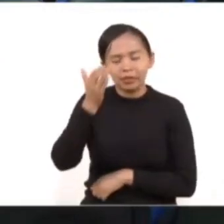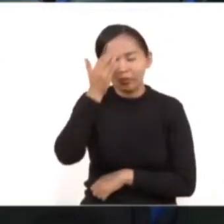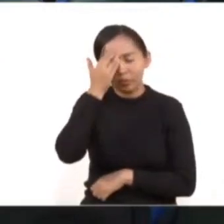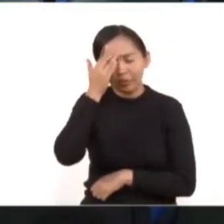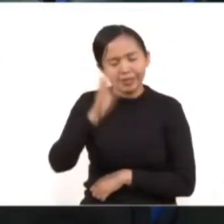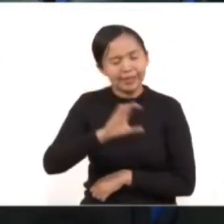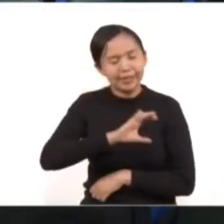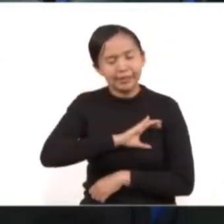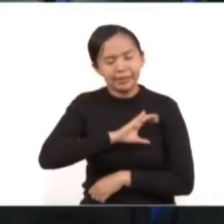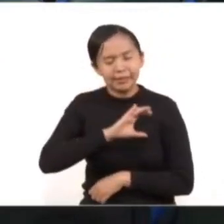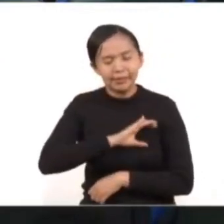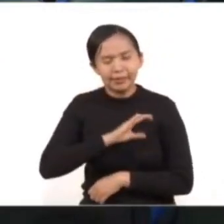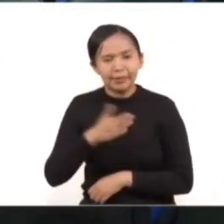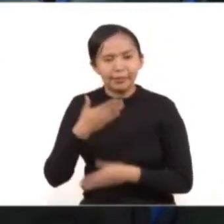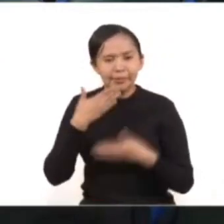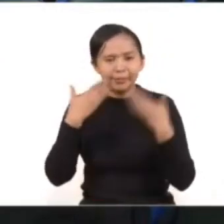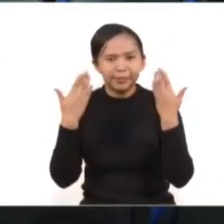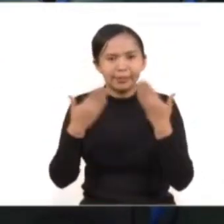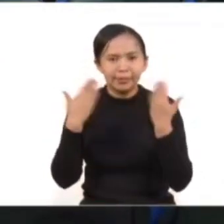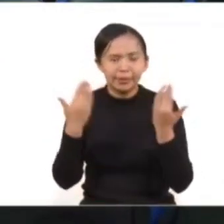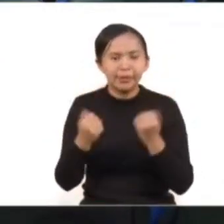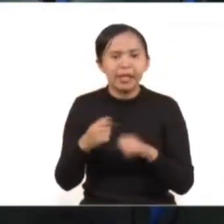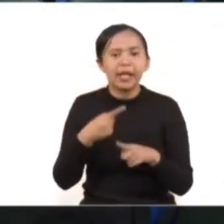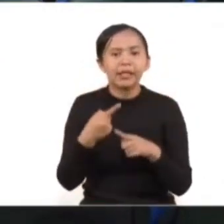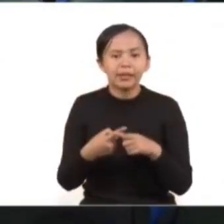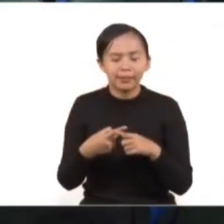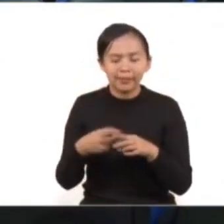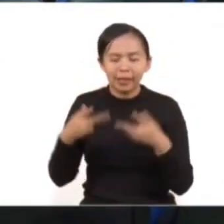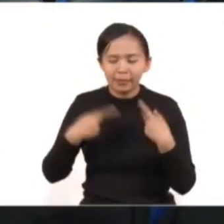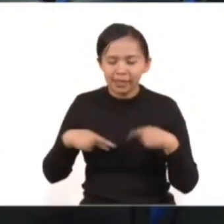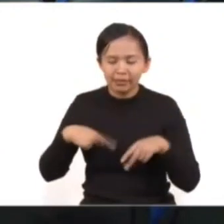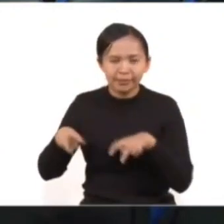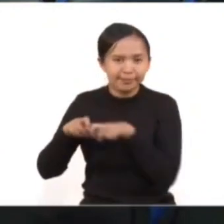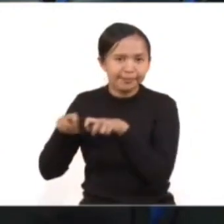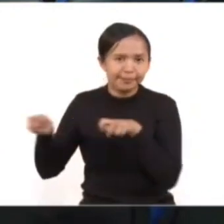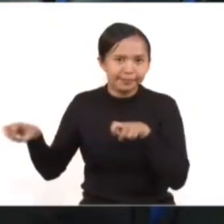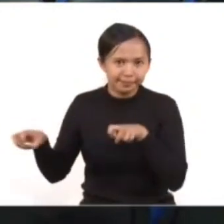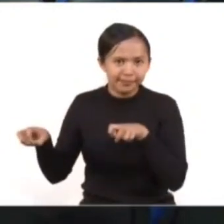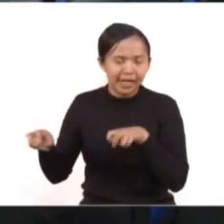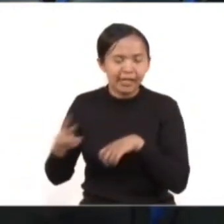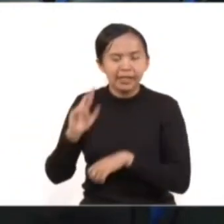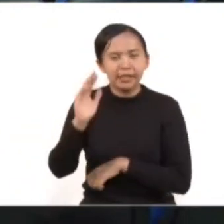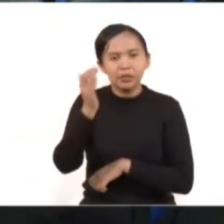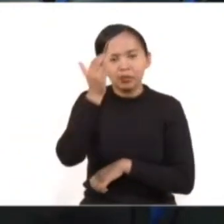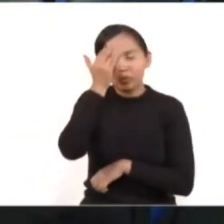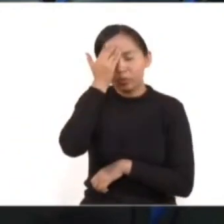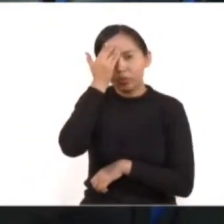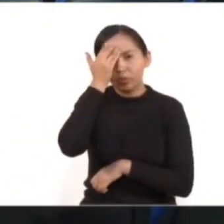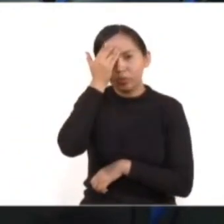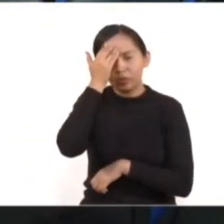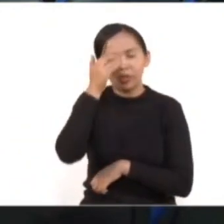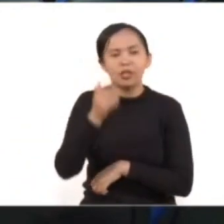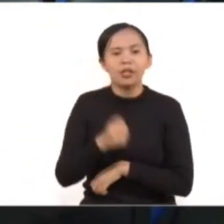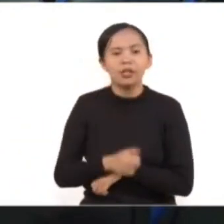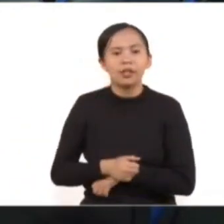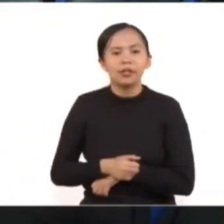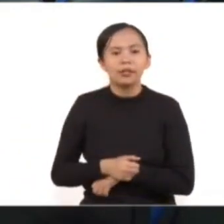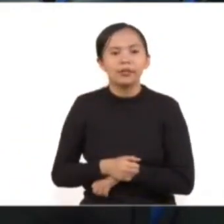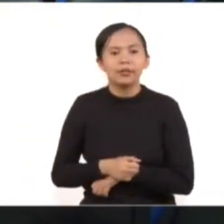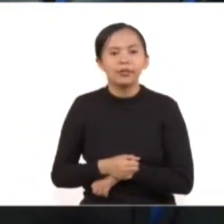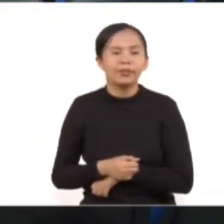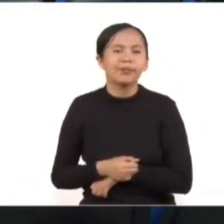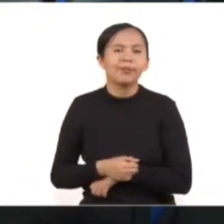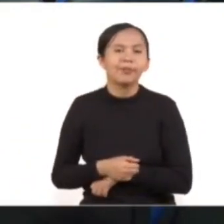cariño, con solidaridad, con sororidad a todo el presidium. Reconocer, como lo hemos hecho en otro